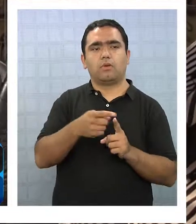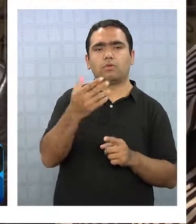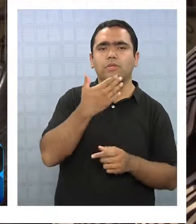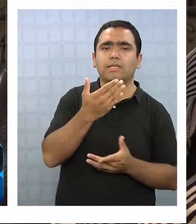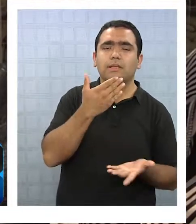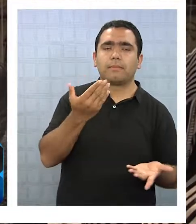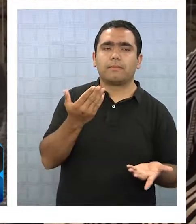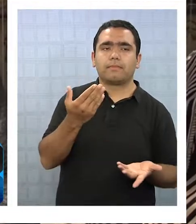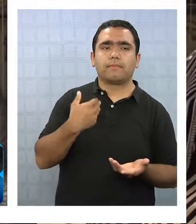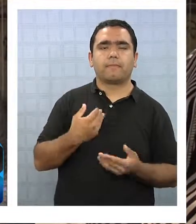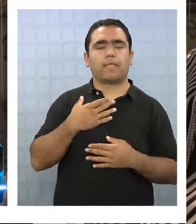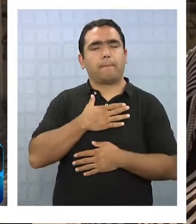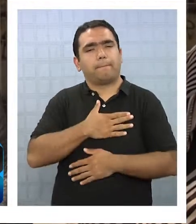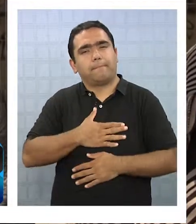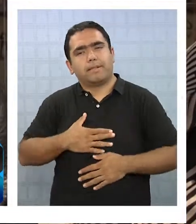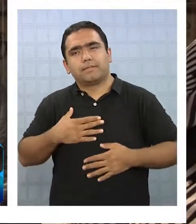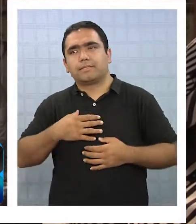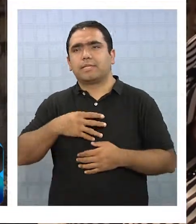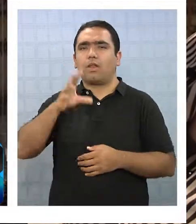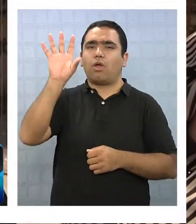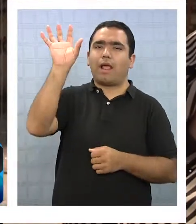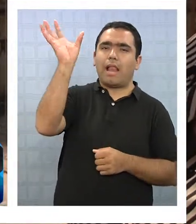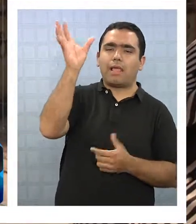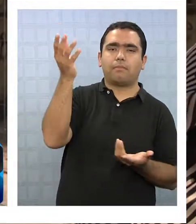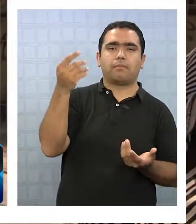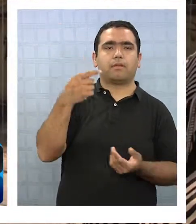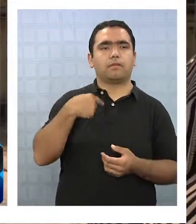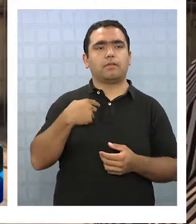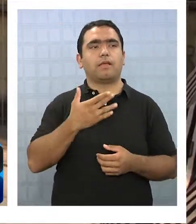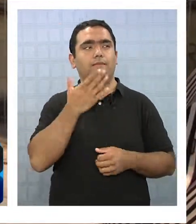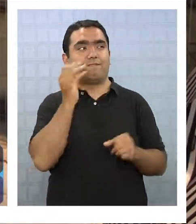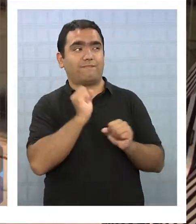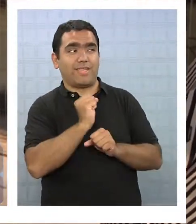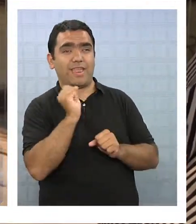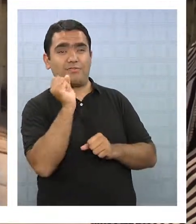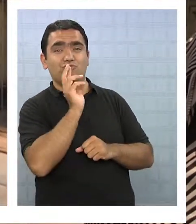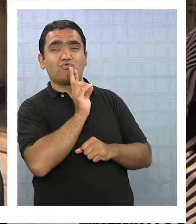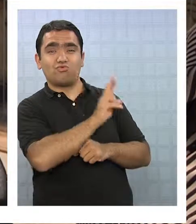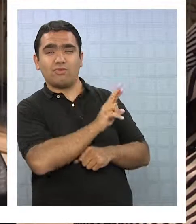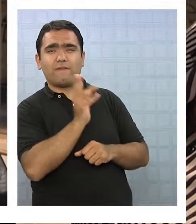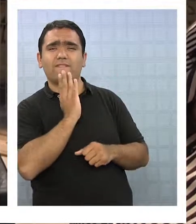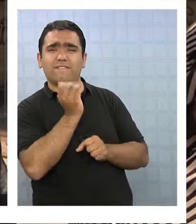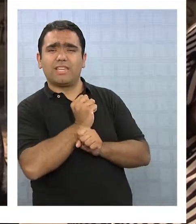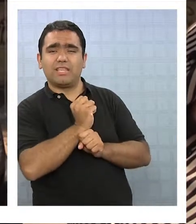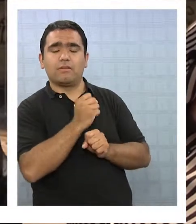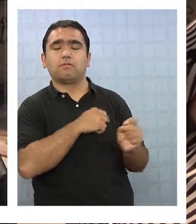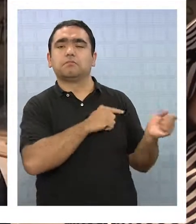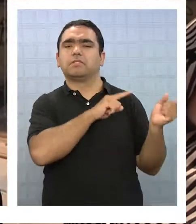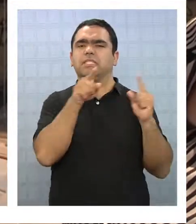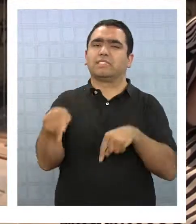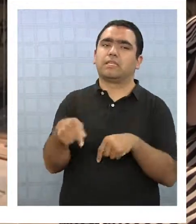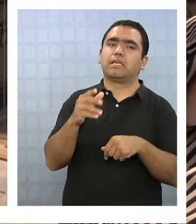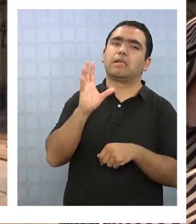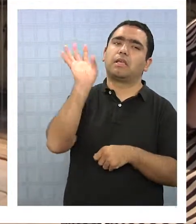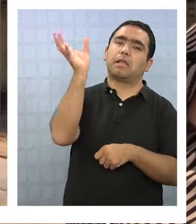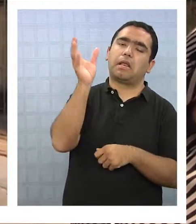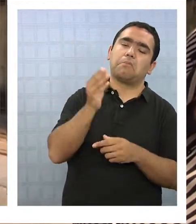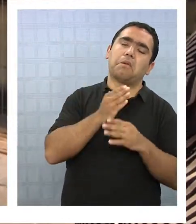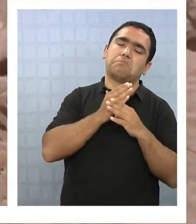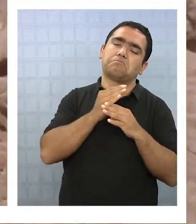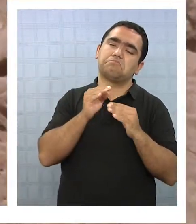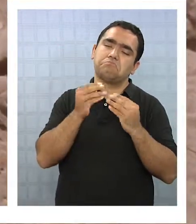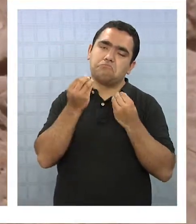placentero por el clima. Nosotros arrancamos en invierno de allá y venimos aquí a un clima estable.